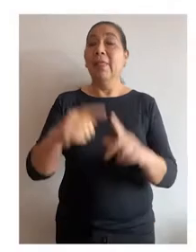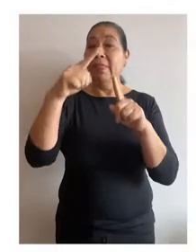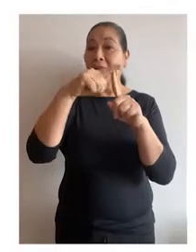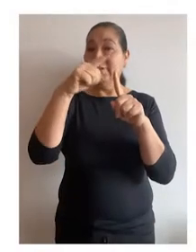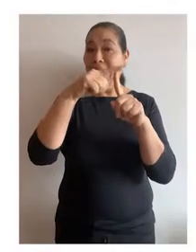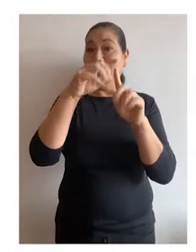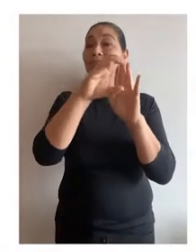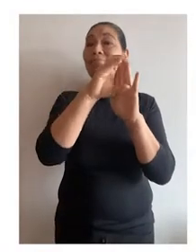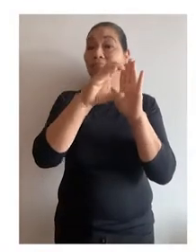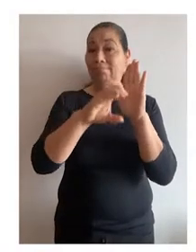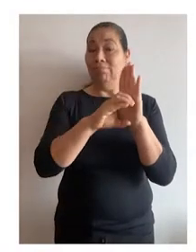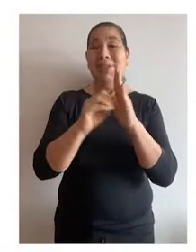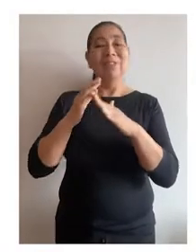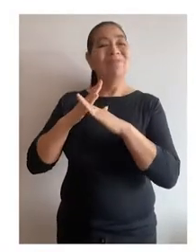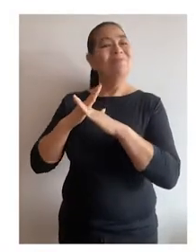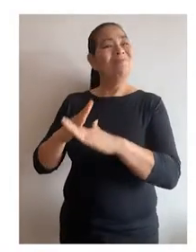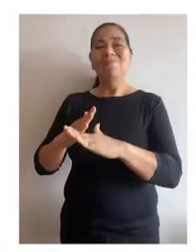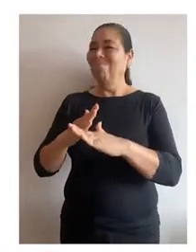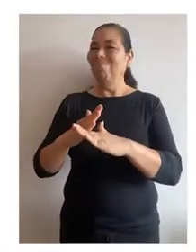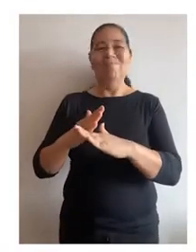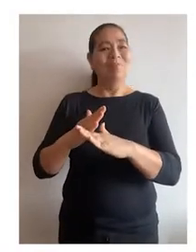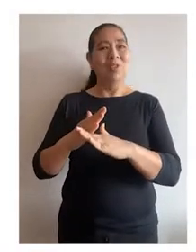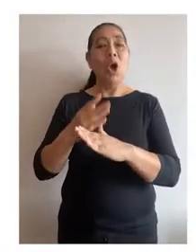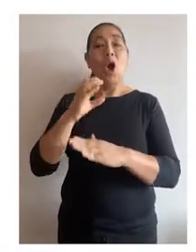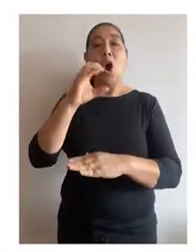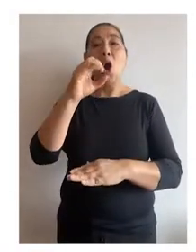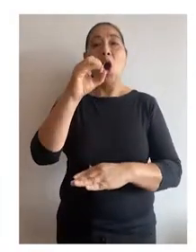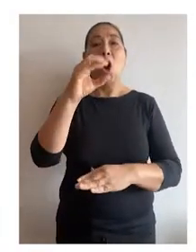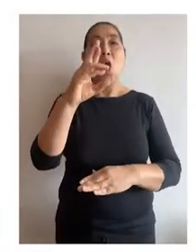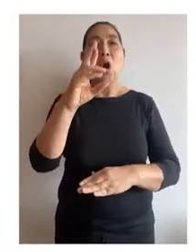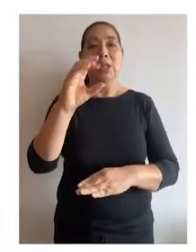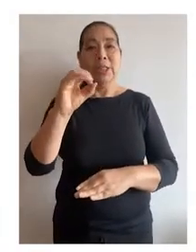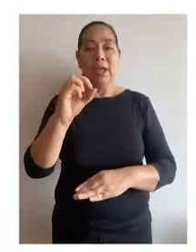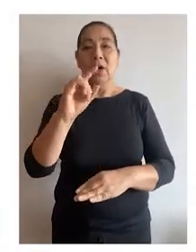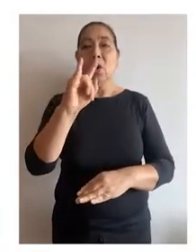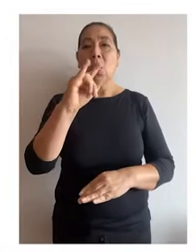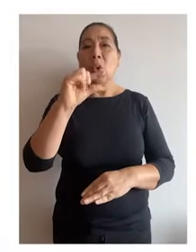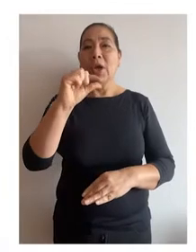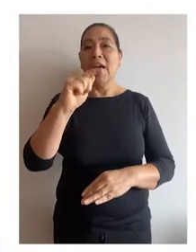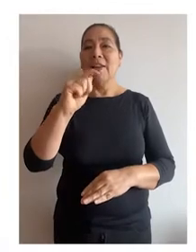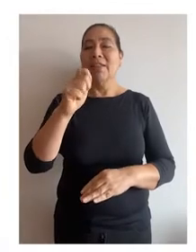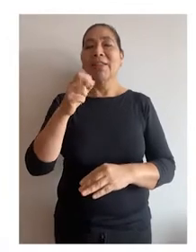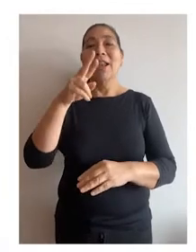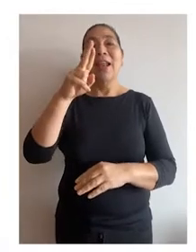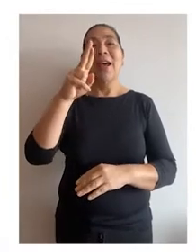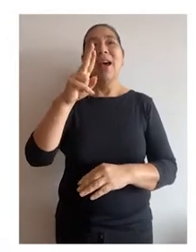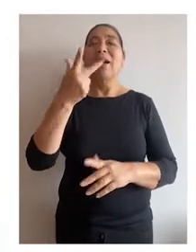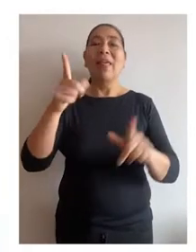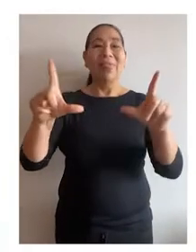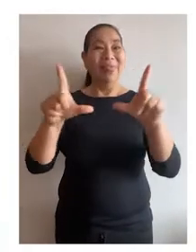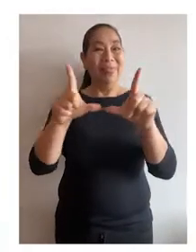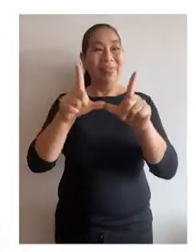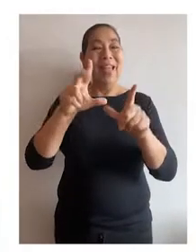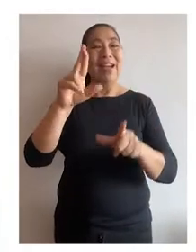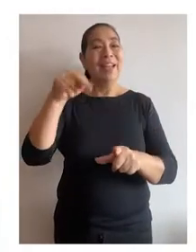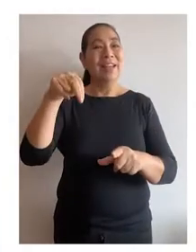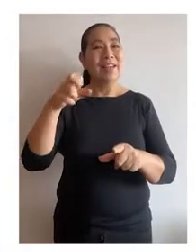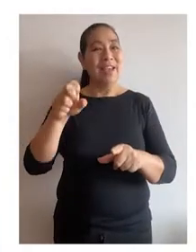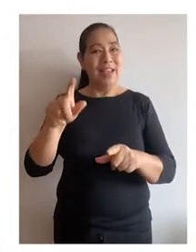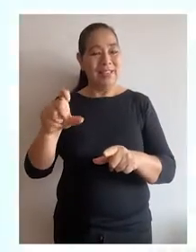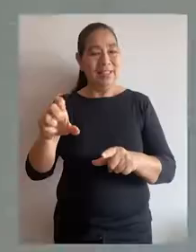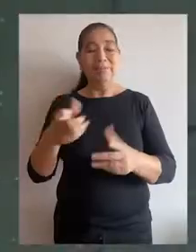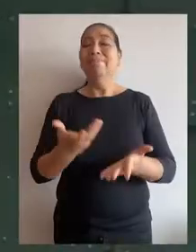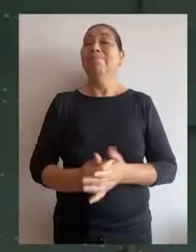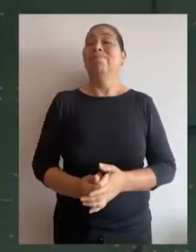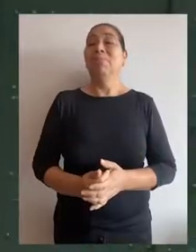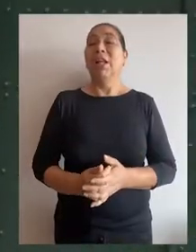El Tribunal Constitucional rechazó la demanda de amparo de Óscar Ugarteche contra el RENIEC. Todos los detalles en la siguiente